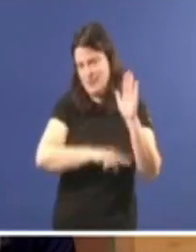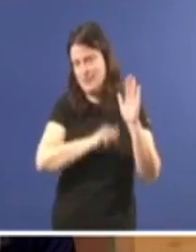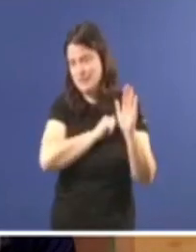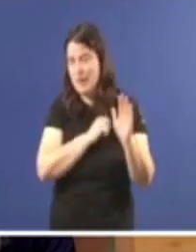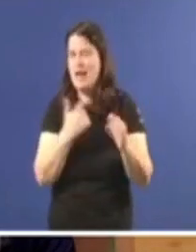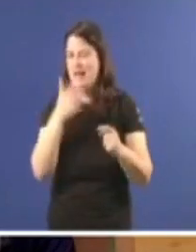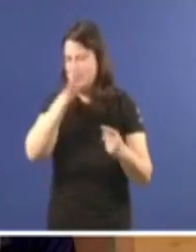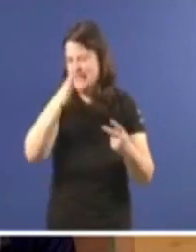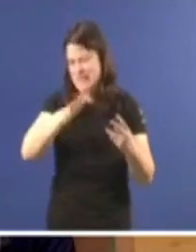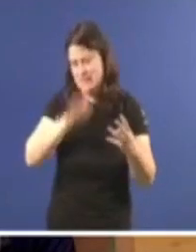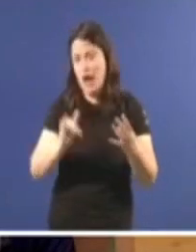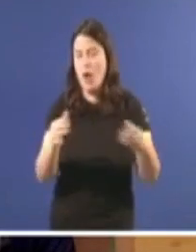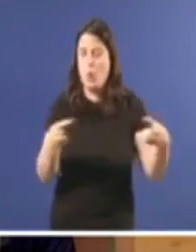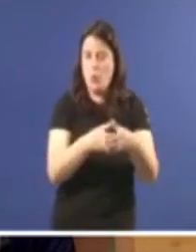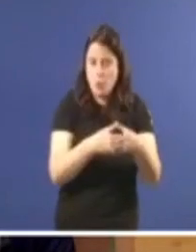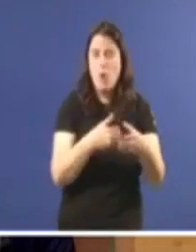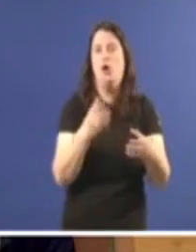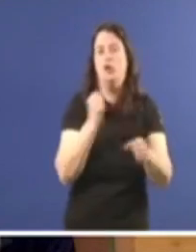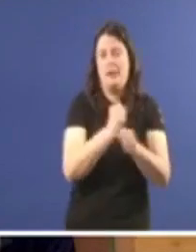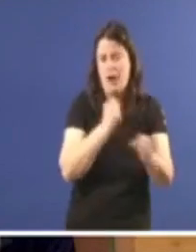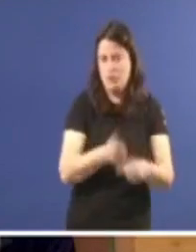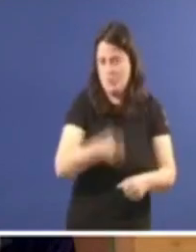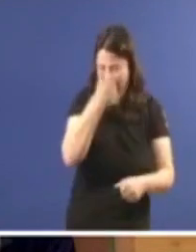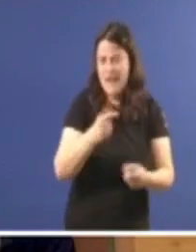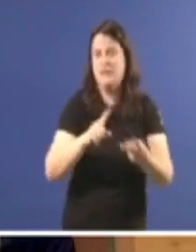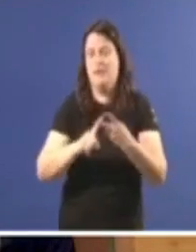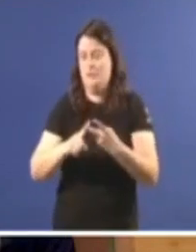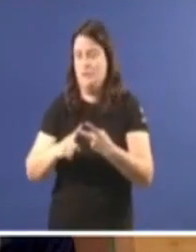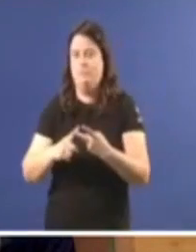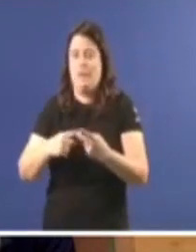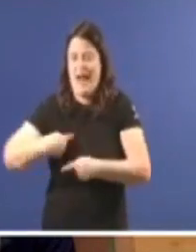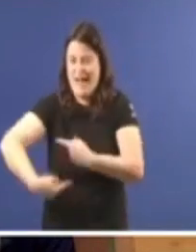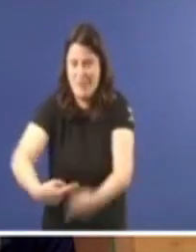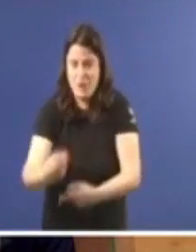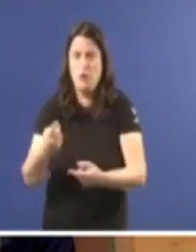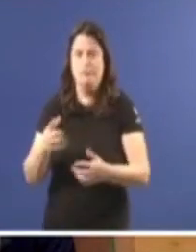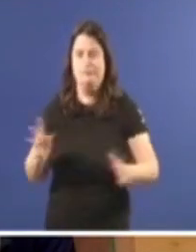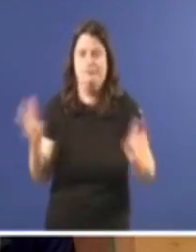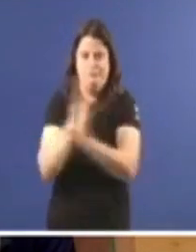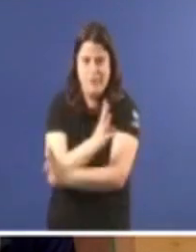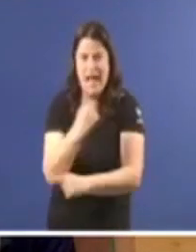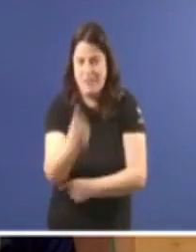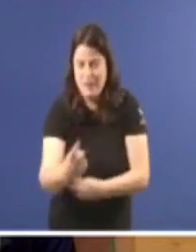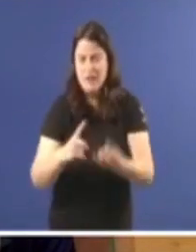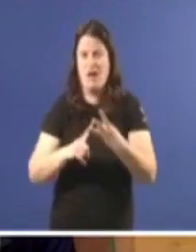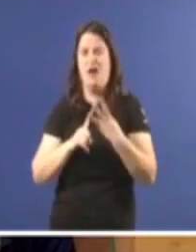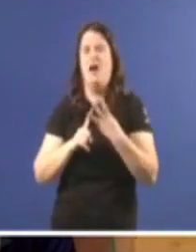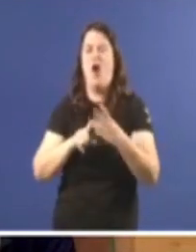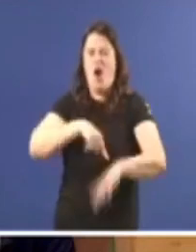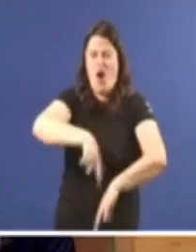denunciadas. Falta personal, falta previsión de recambio seracional. Estamos cansas de traballar en xornadas